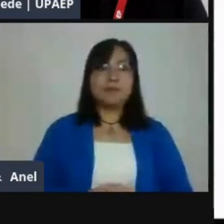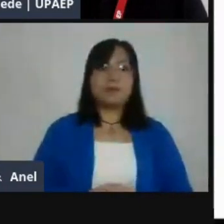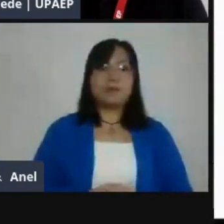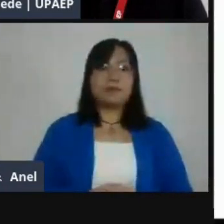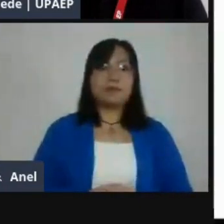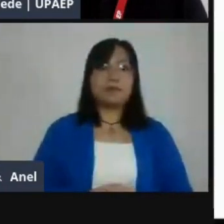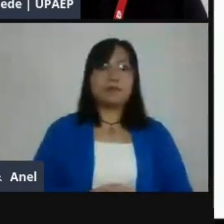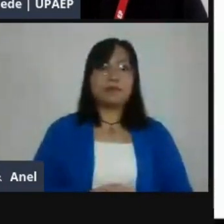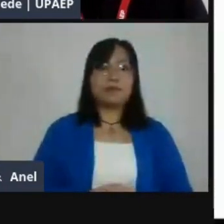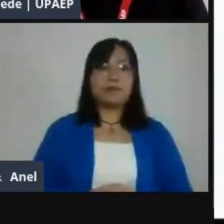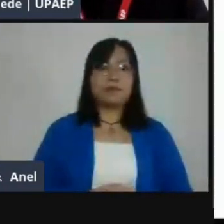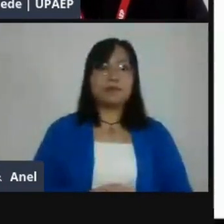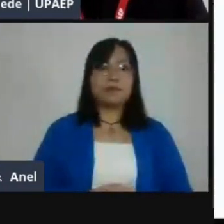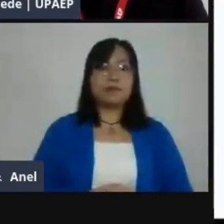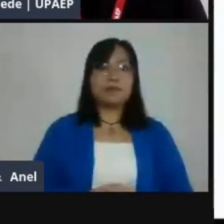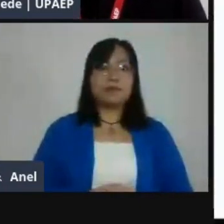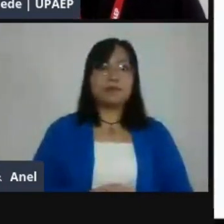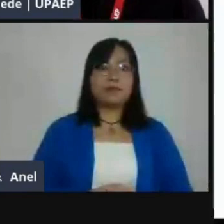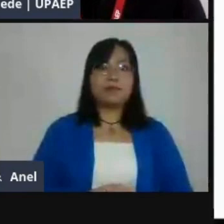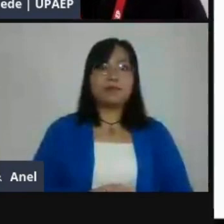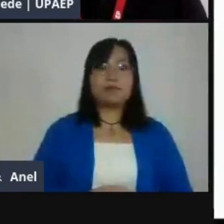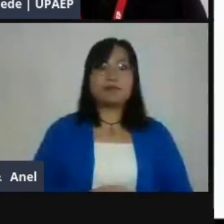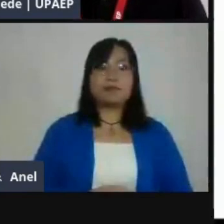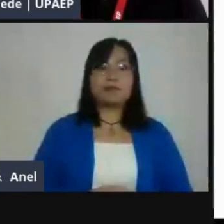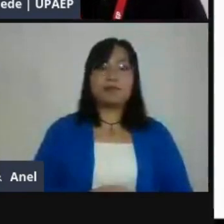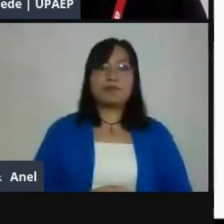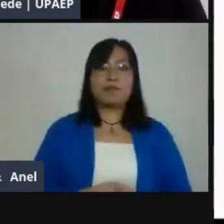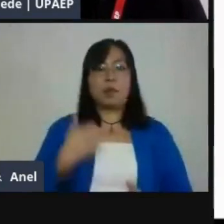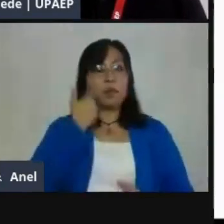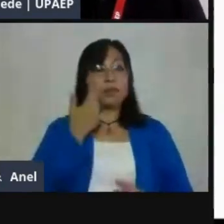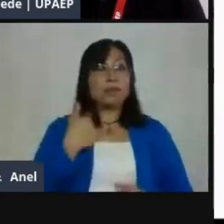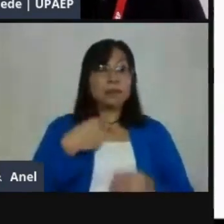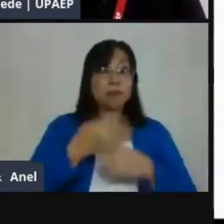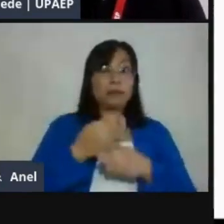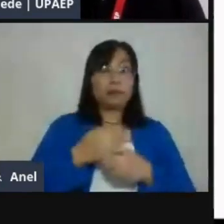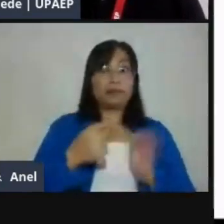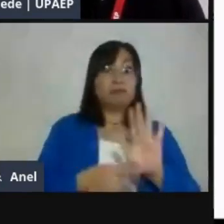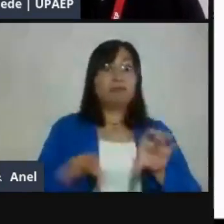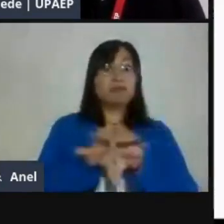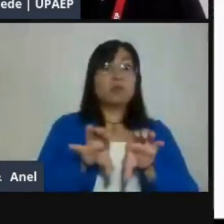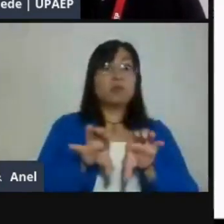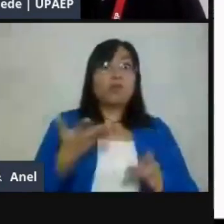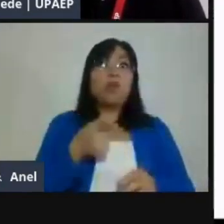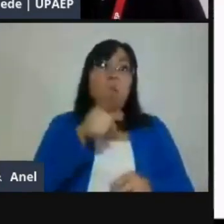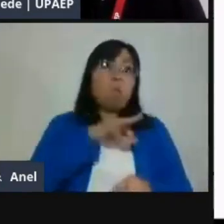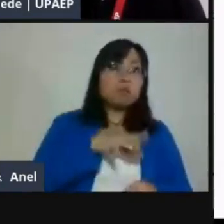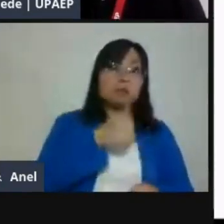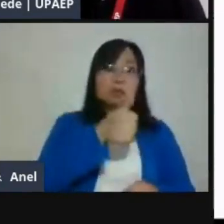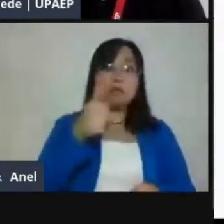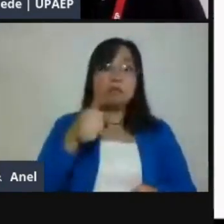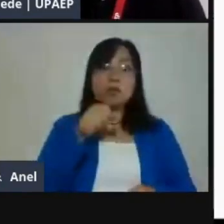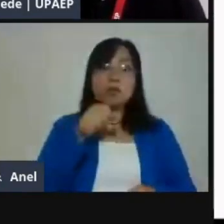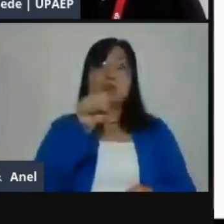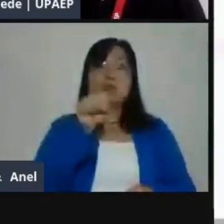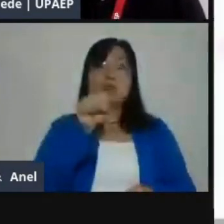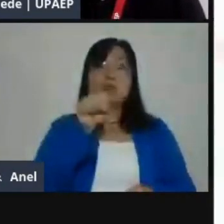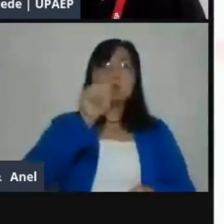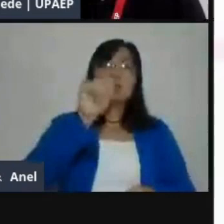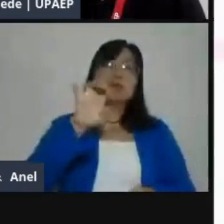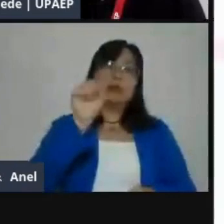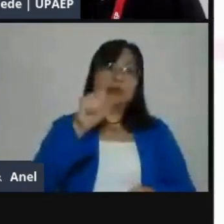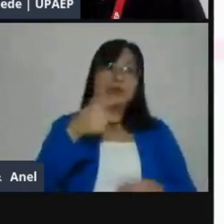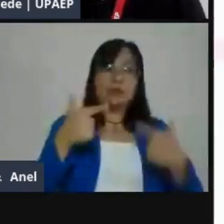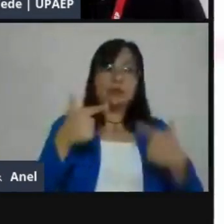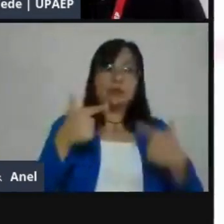pequeños, cómo hacer un sitio de Google. Entonces, tú ya tienes en tu cuenta precargada, te